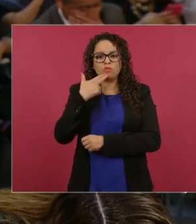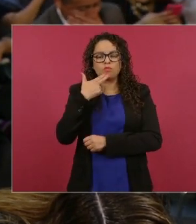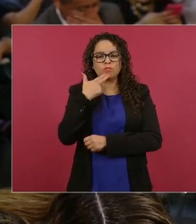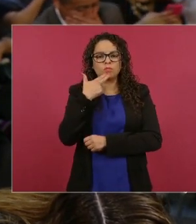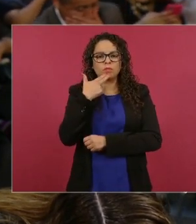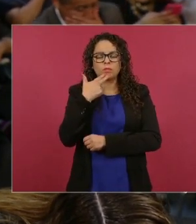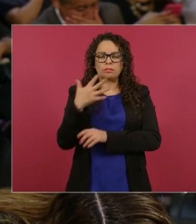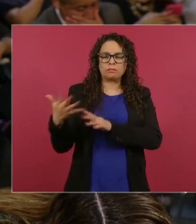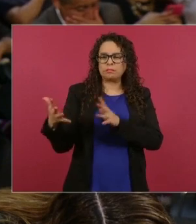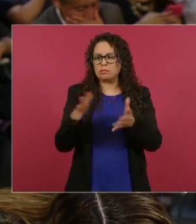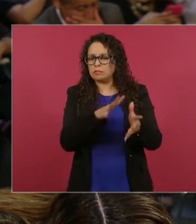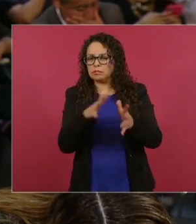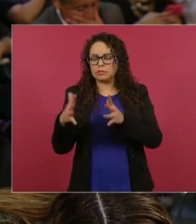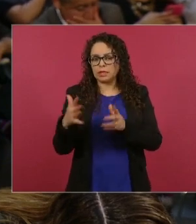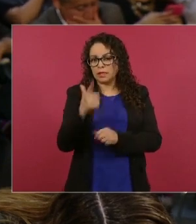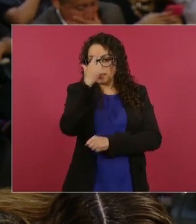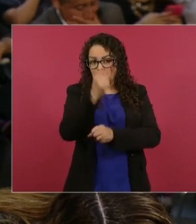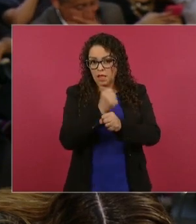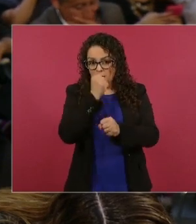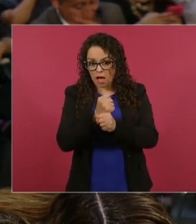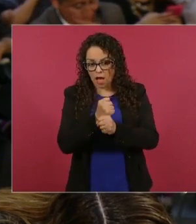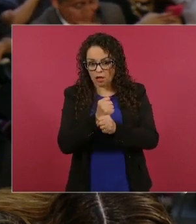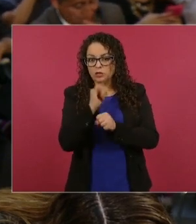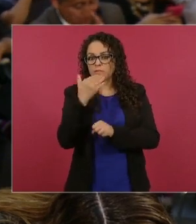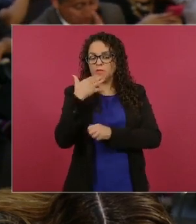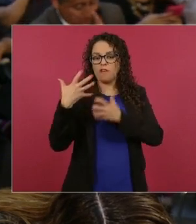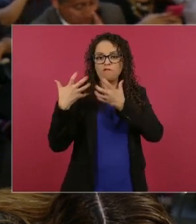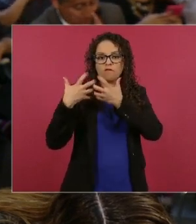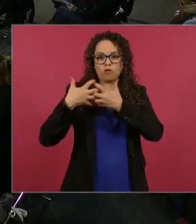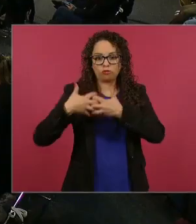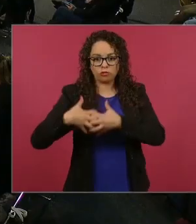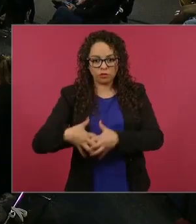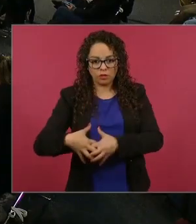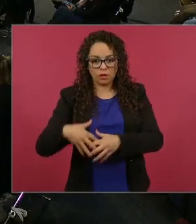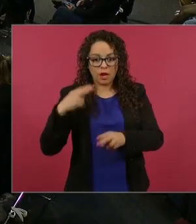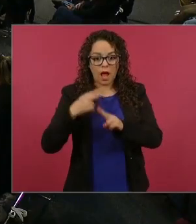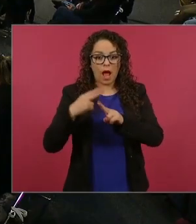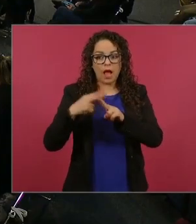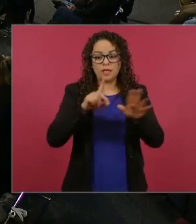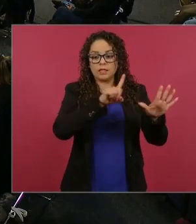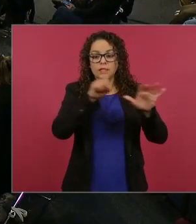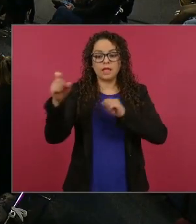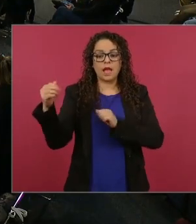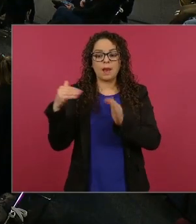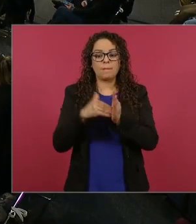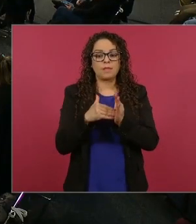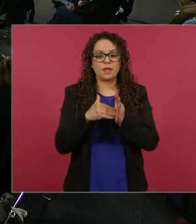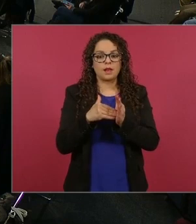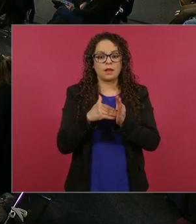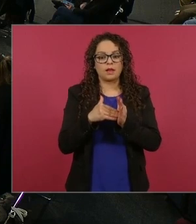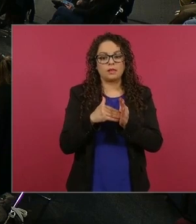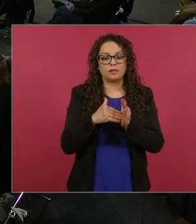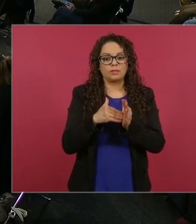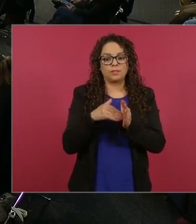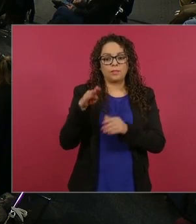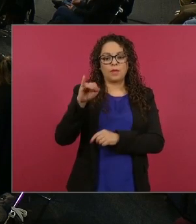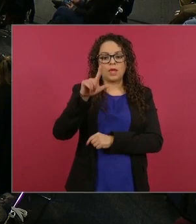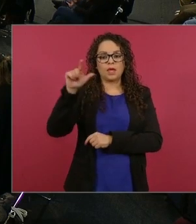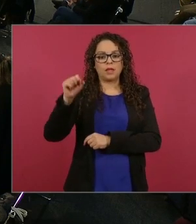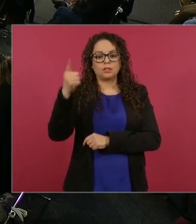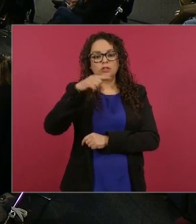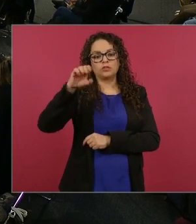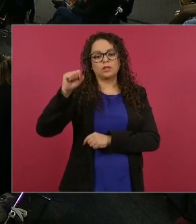en promedio y puede prolongar de manera óptima su funcionamiento hasta alcanzar 100 mil millas o sea 160 mil kilómetros